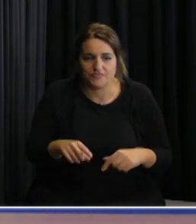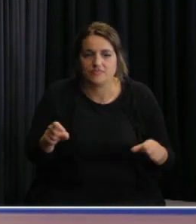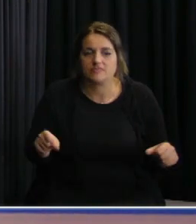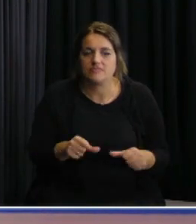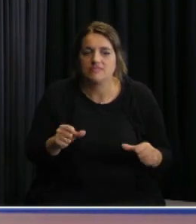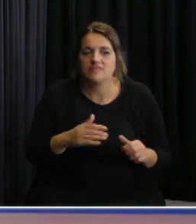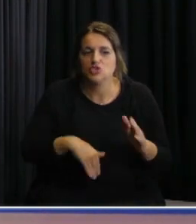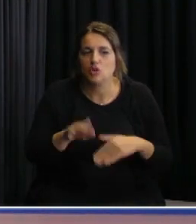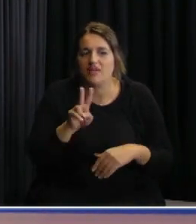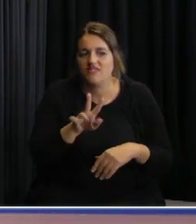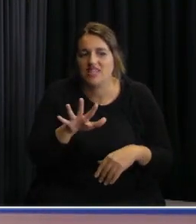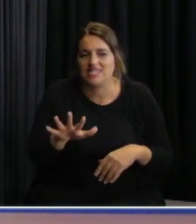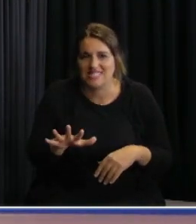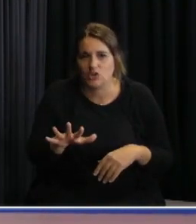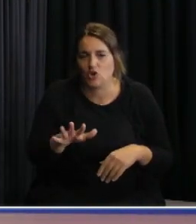más de 25